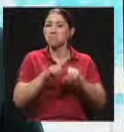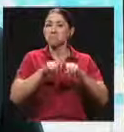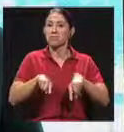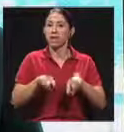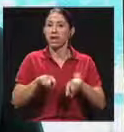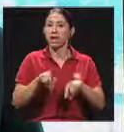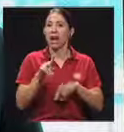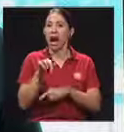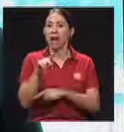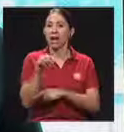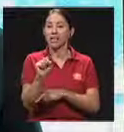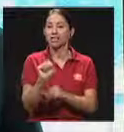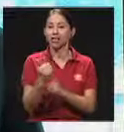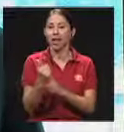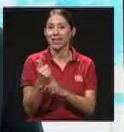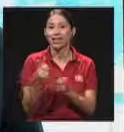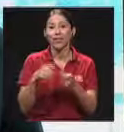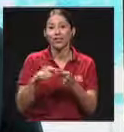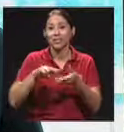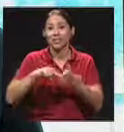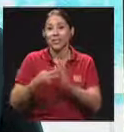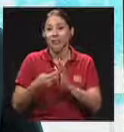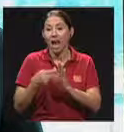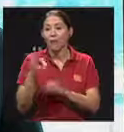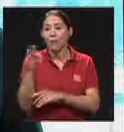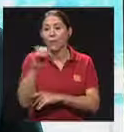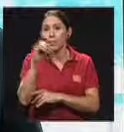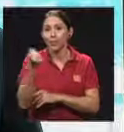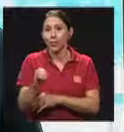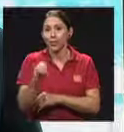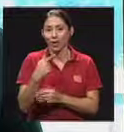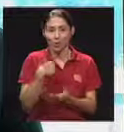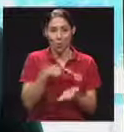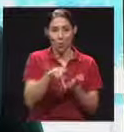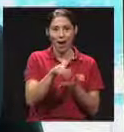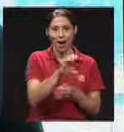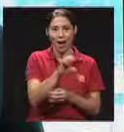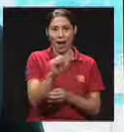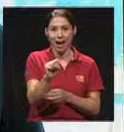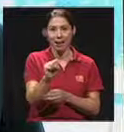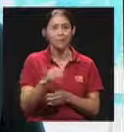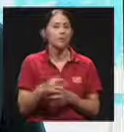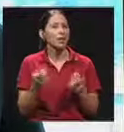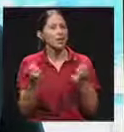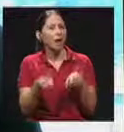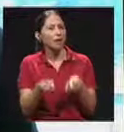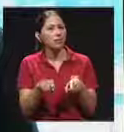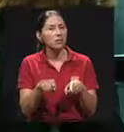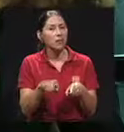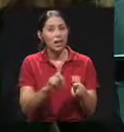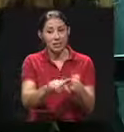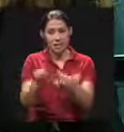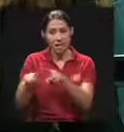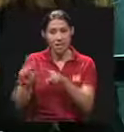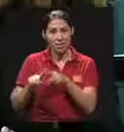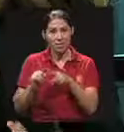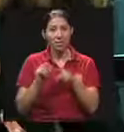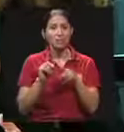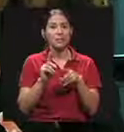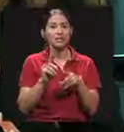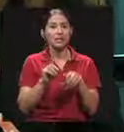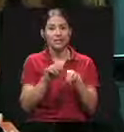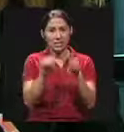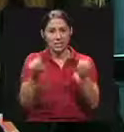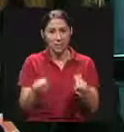y entonces ahí va un 9 y tanto por ciento adicional que es lo que paga uno en la caja del seguro social. En el caso de las operadoras, que